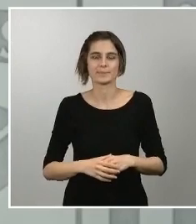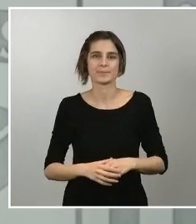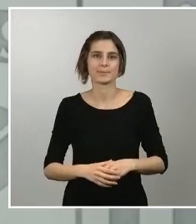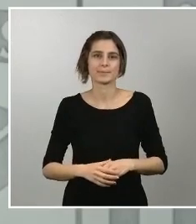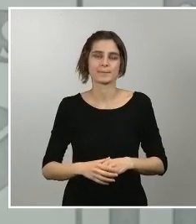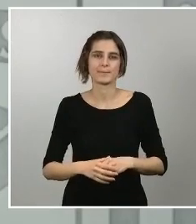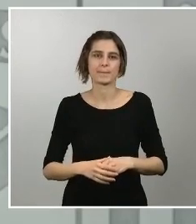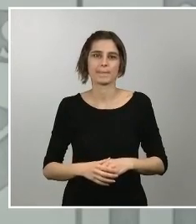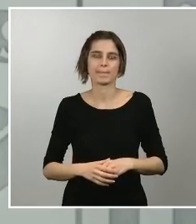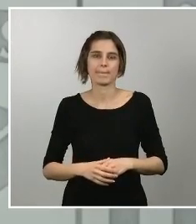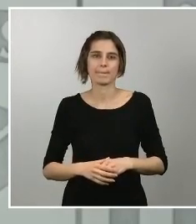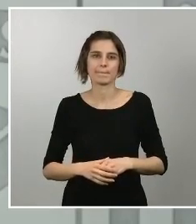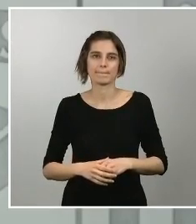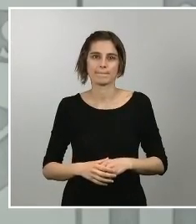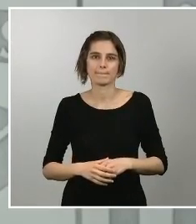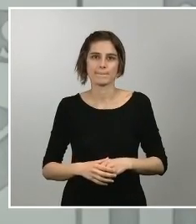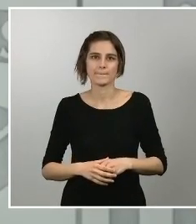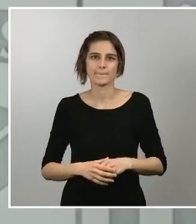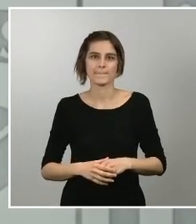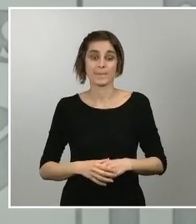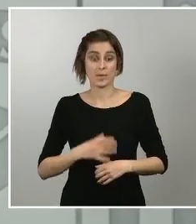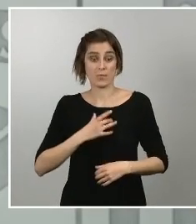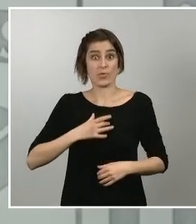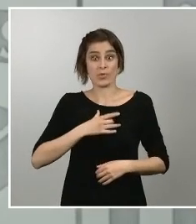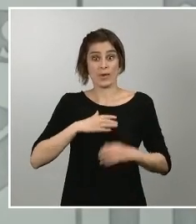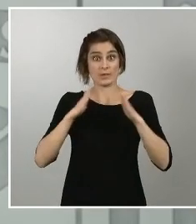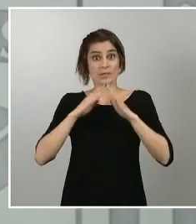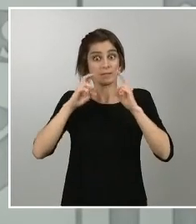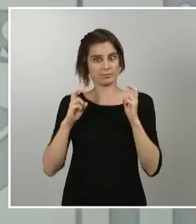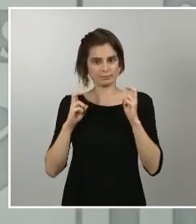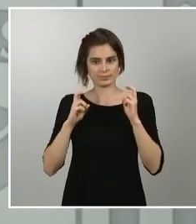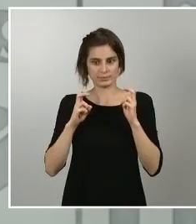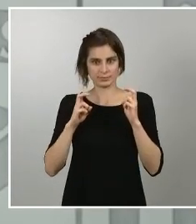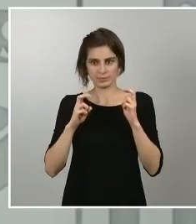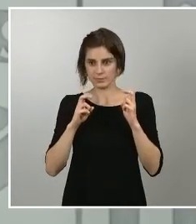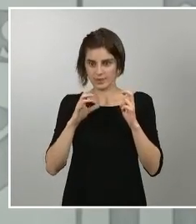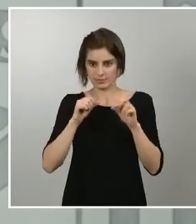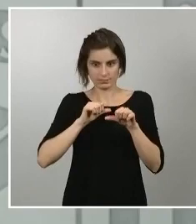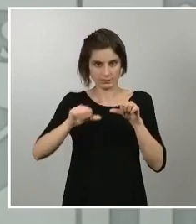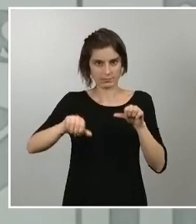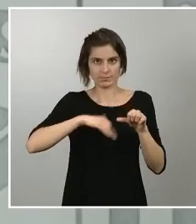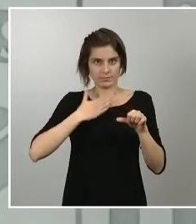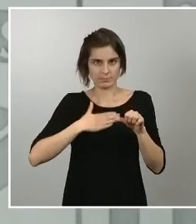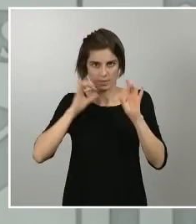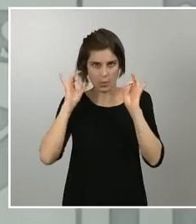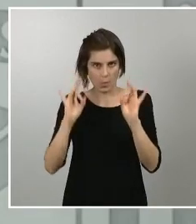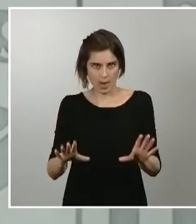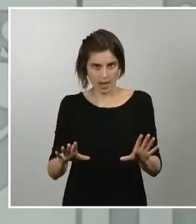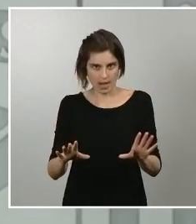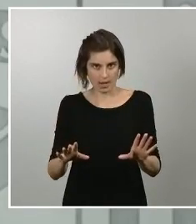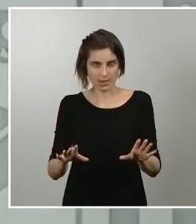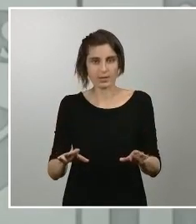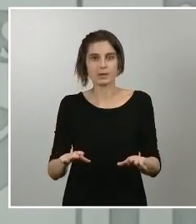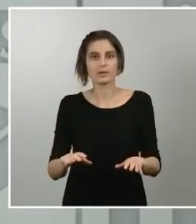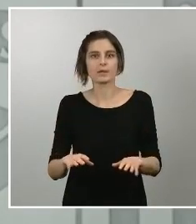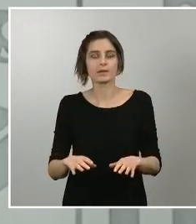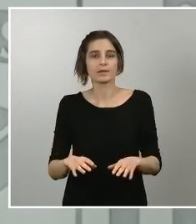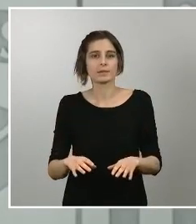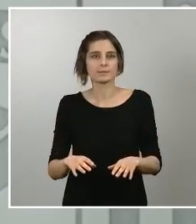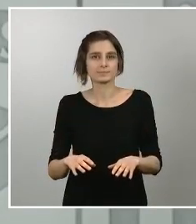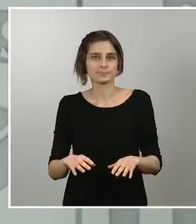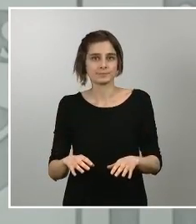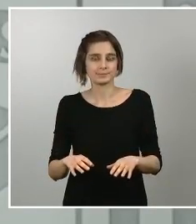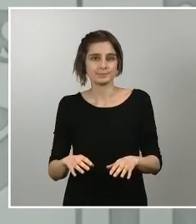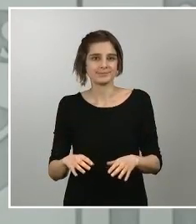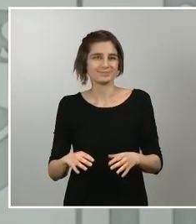sus domicilios sigue intacta y son la mayoría de los trabajadores que no estaban desarrollando actividades